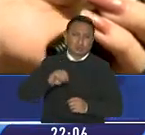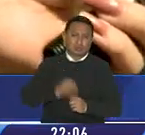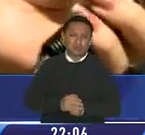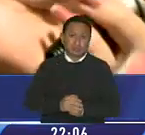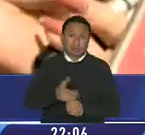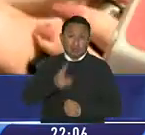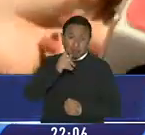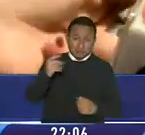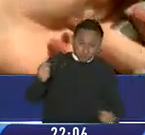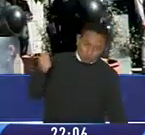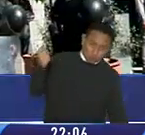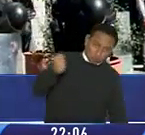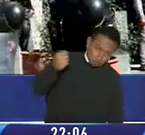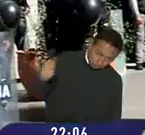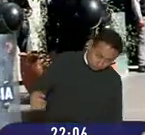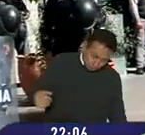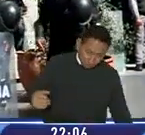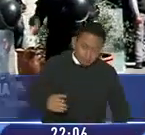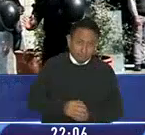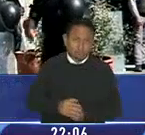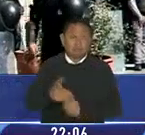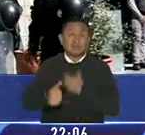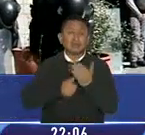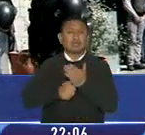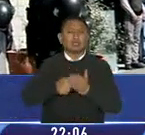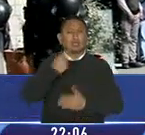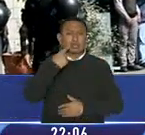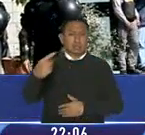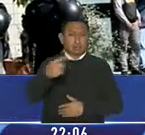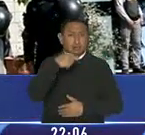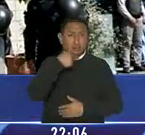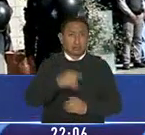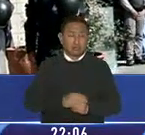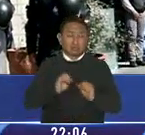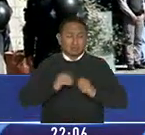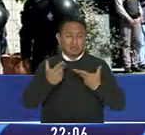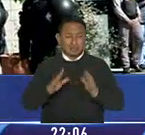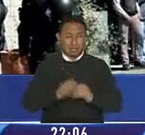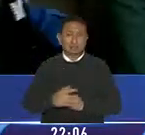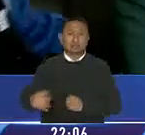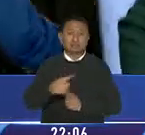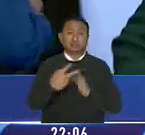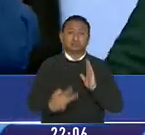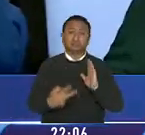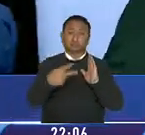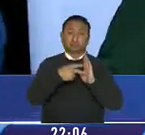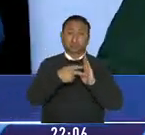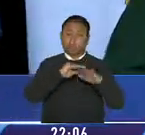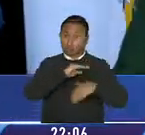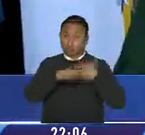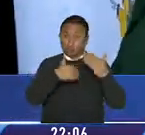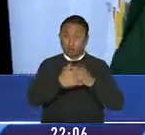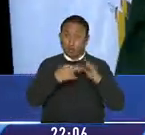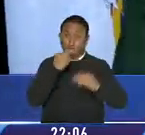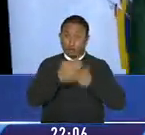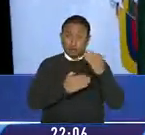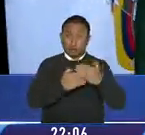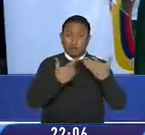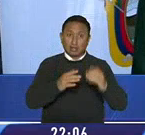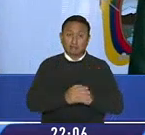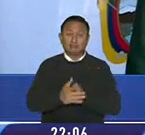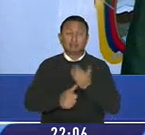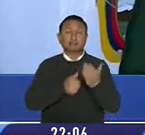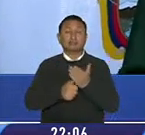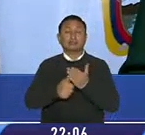sustancia, por eso. Desde el Ministerio Rector se reiteró que se activaron los protocolos de manera inmediata. La ministra María